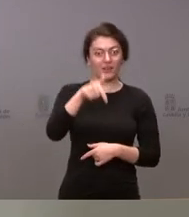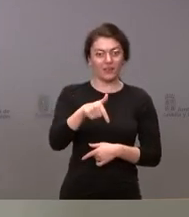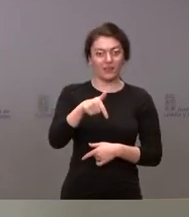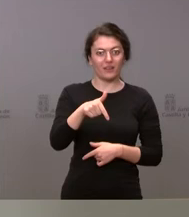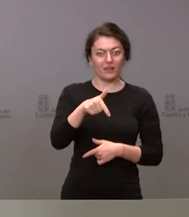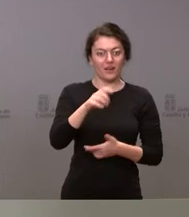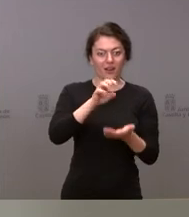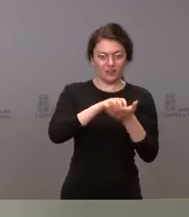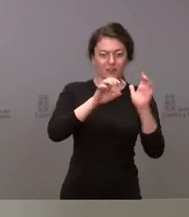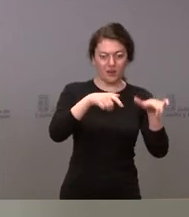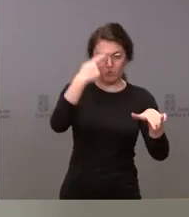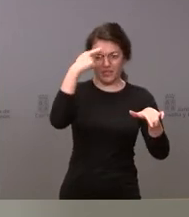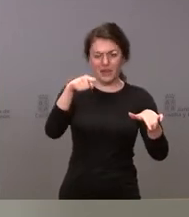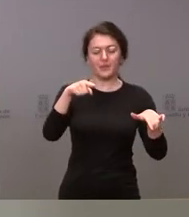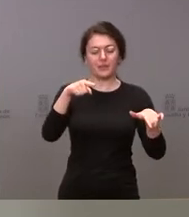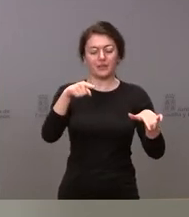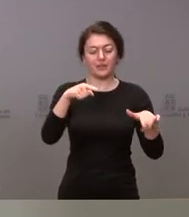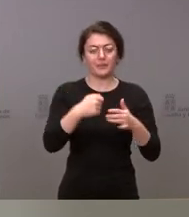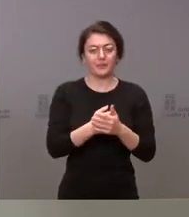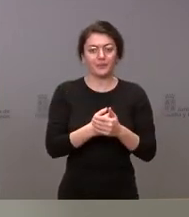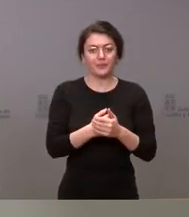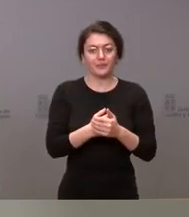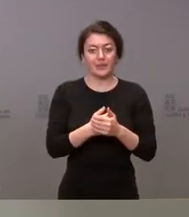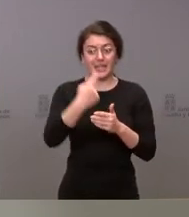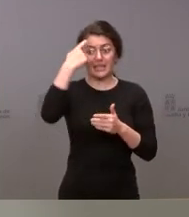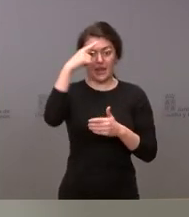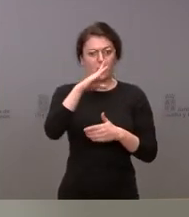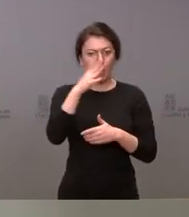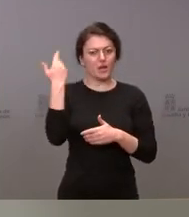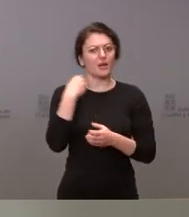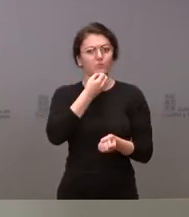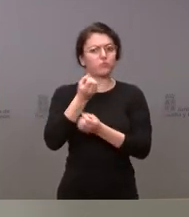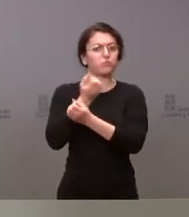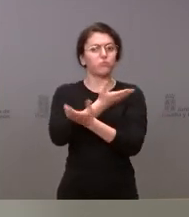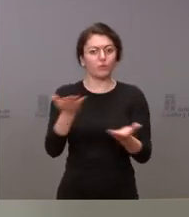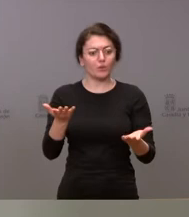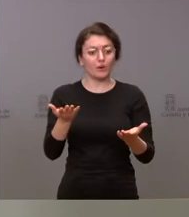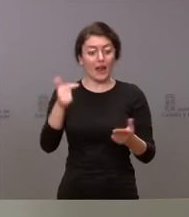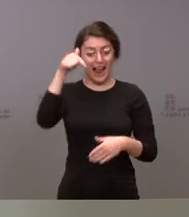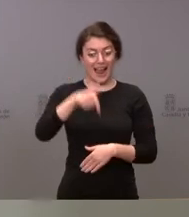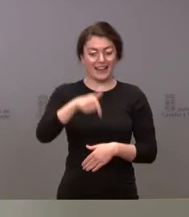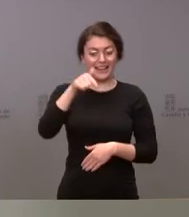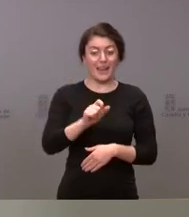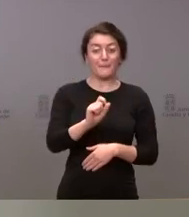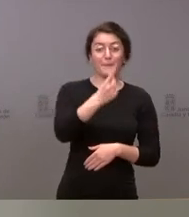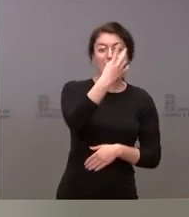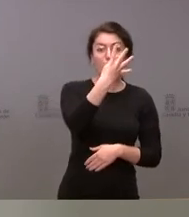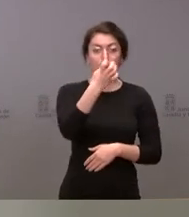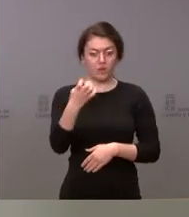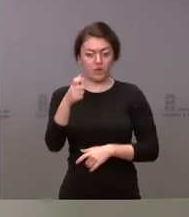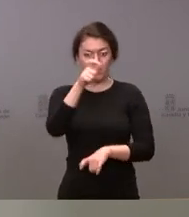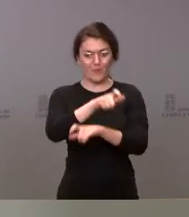Castilla y León, como saben ustedes, porque lo hemos dado a conocer. Tenemos 1.400 personas